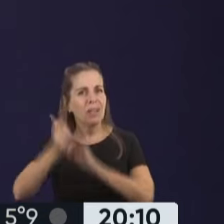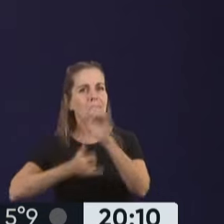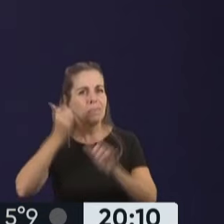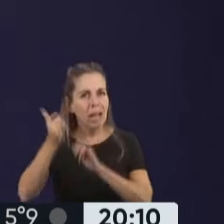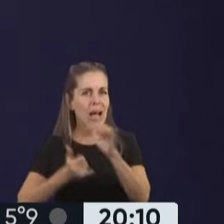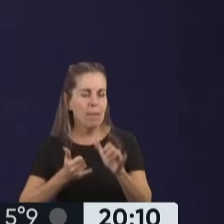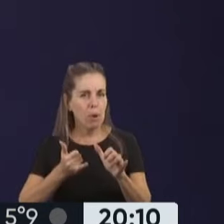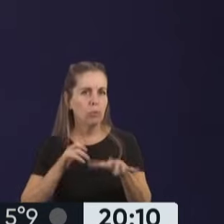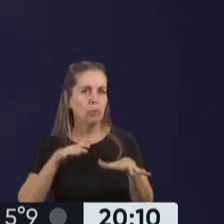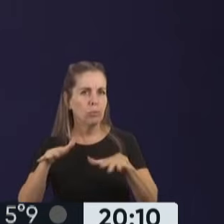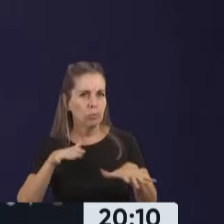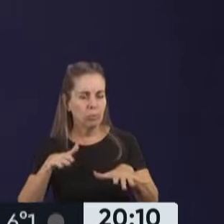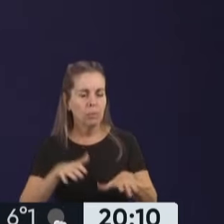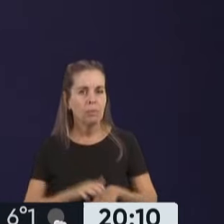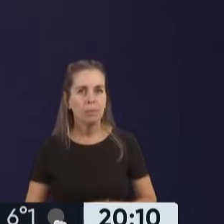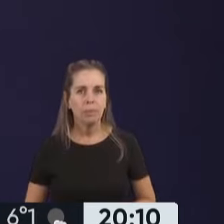alguno de sus compañeros,